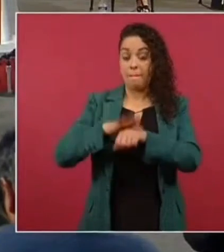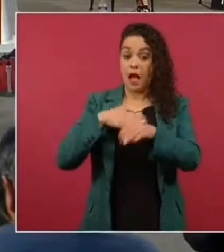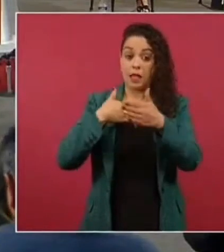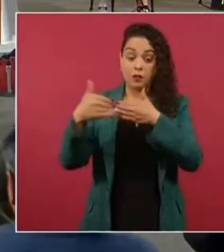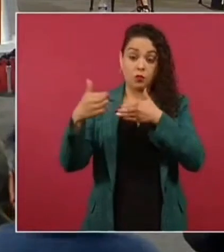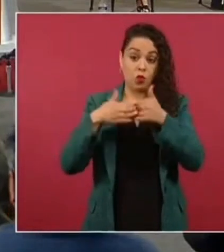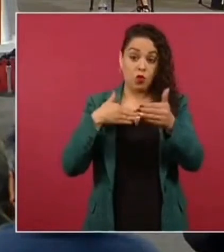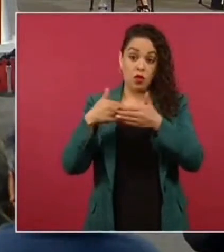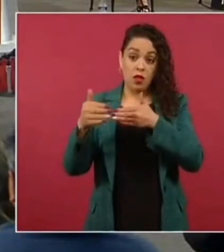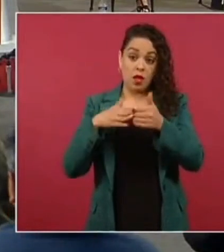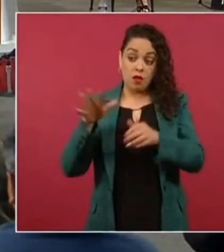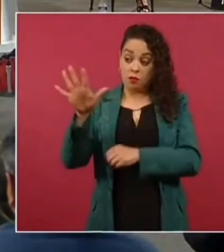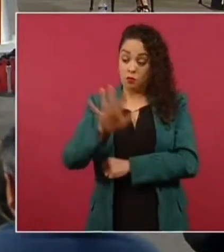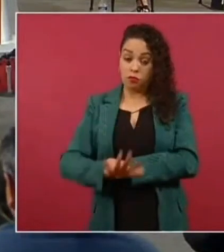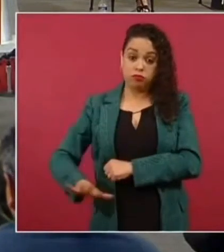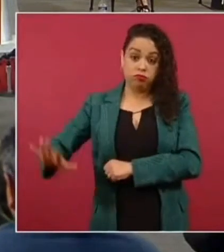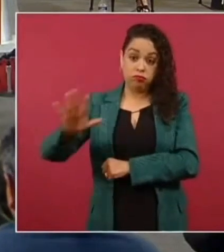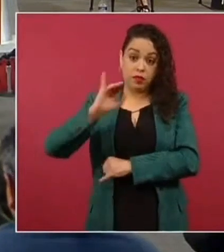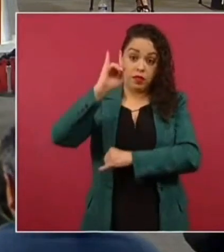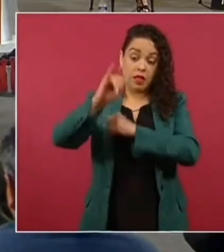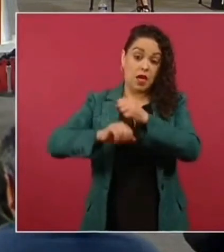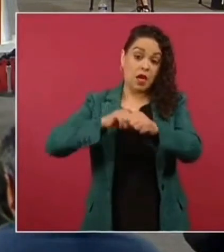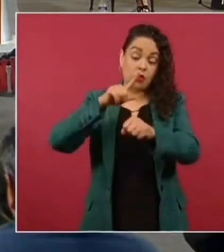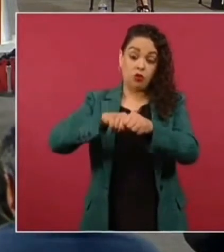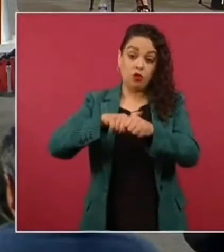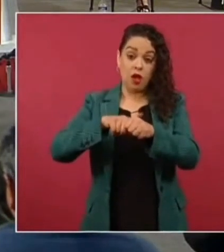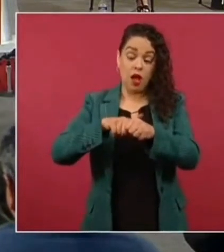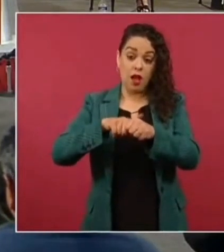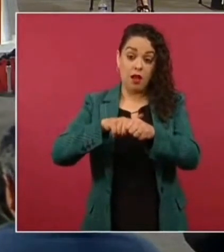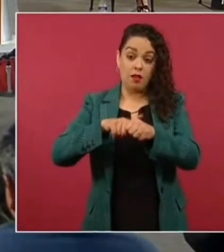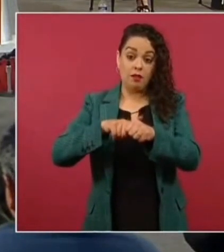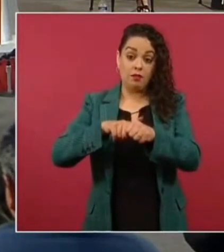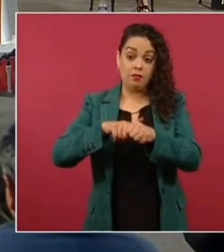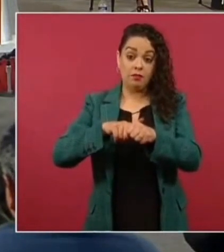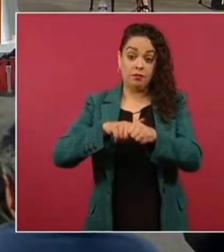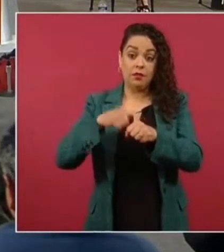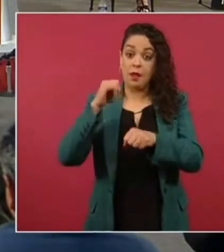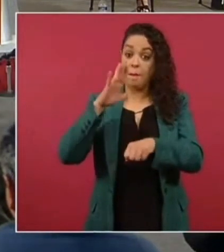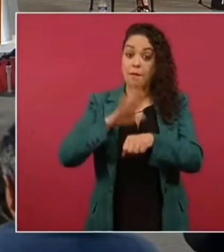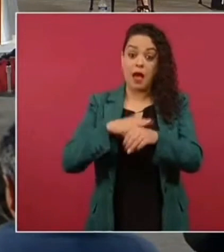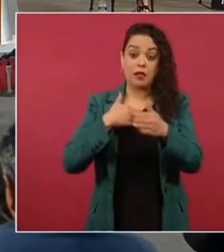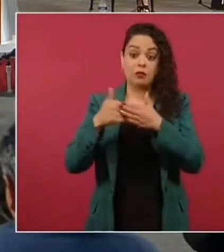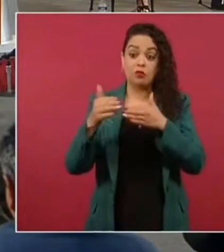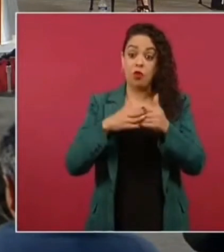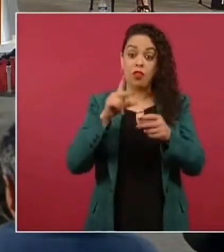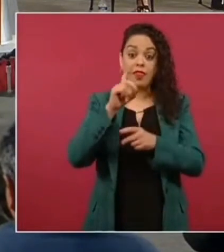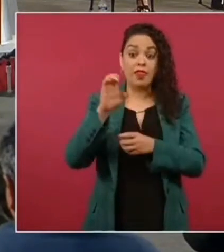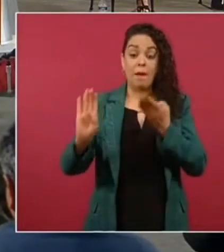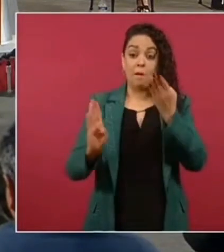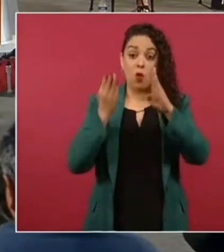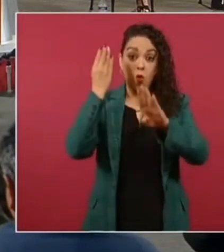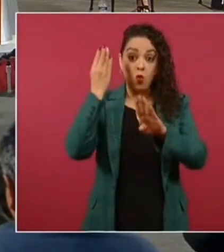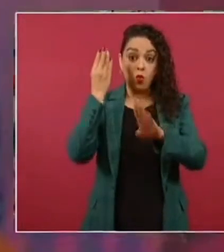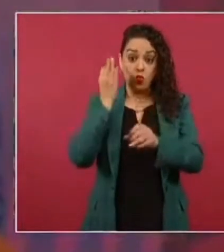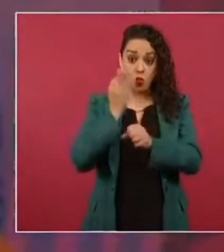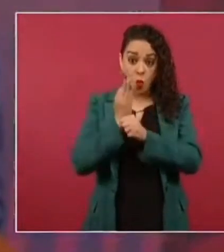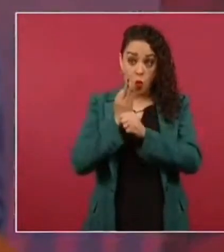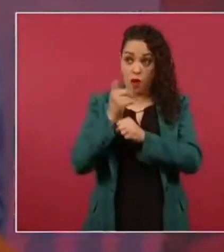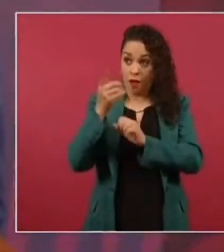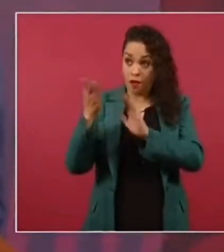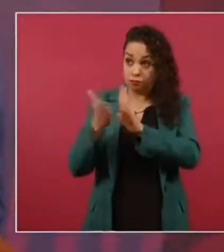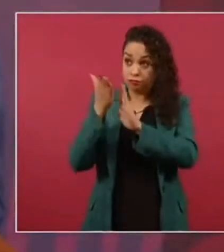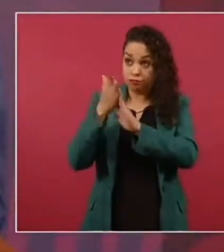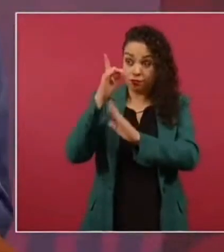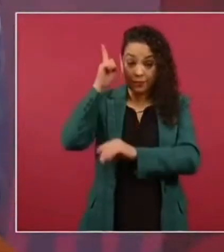península y de los más modernos del mundo. Ese nuevo aeropuerto que estamos construyendo